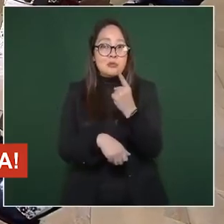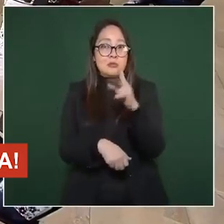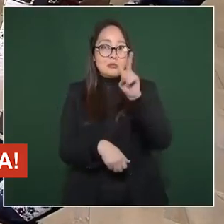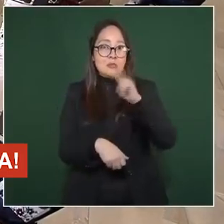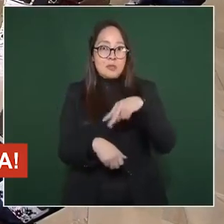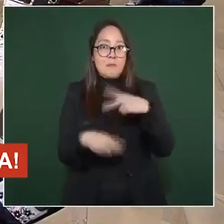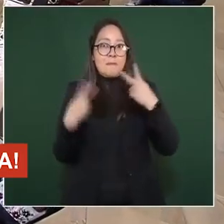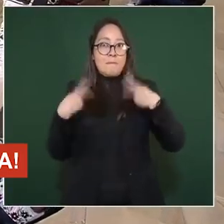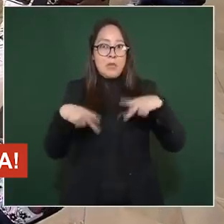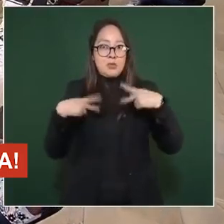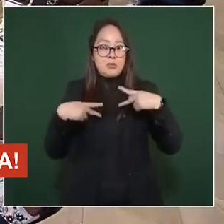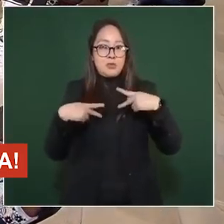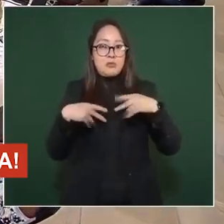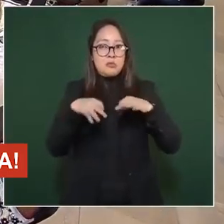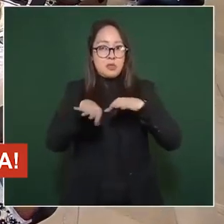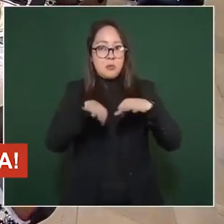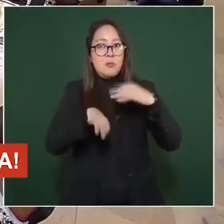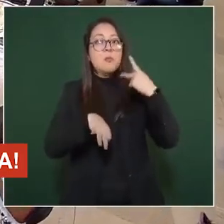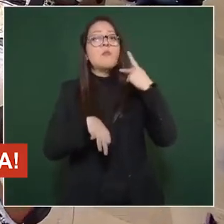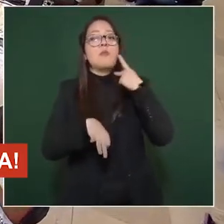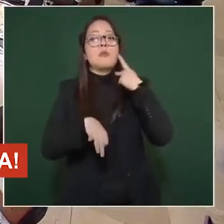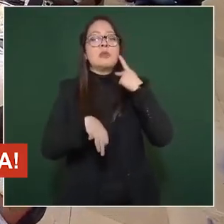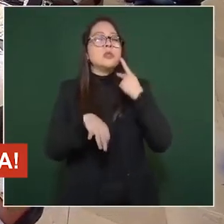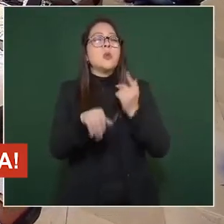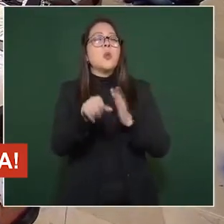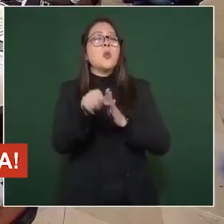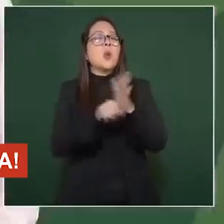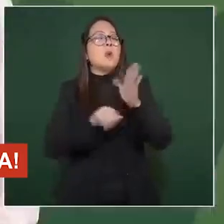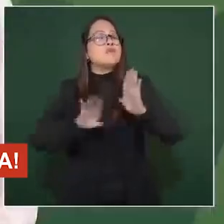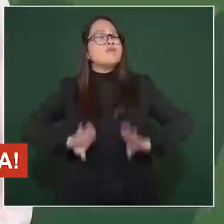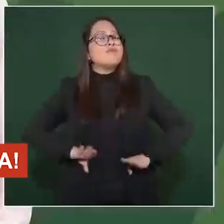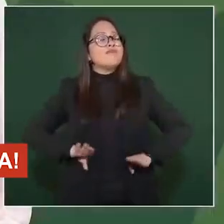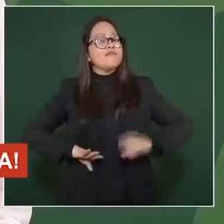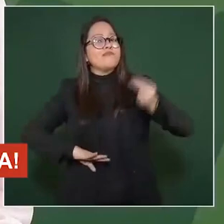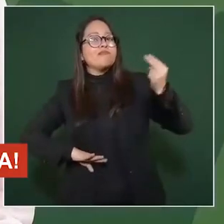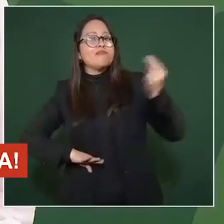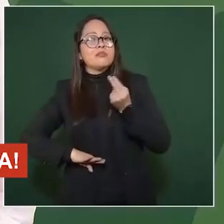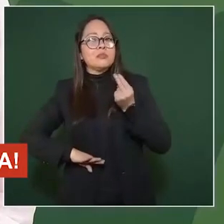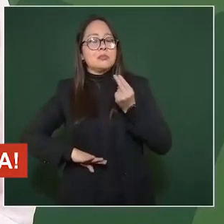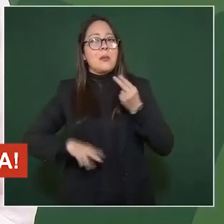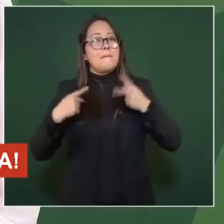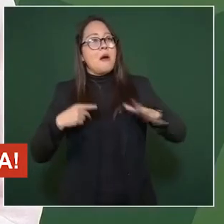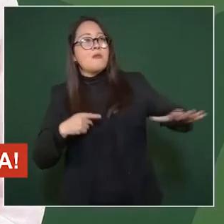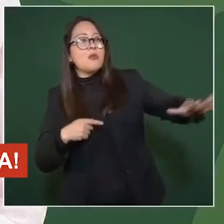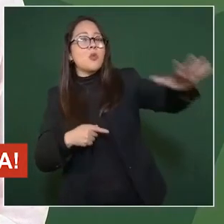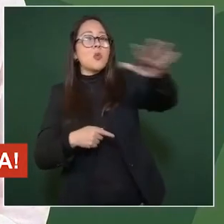tenerle amor al pueblo,